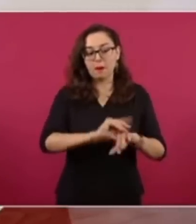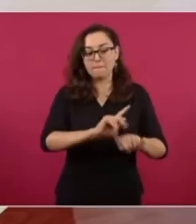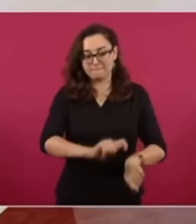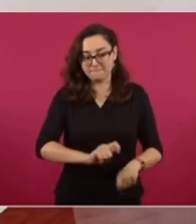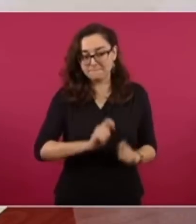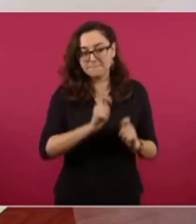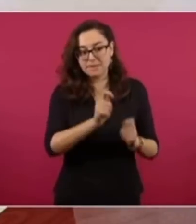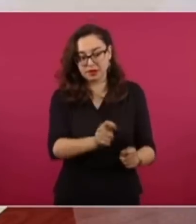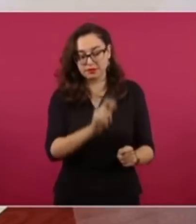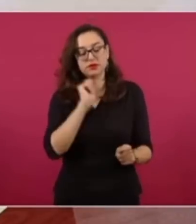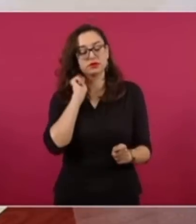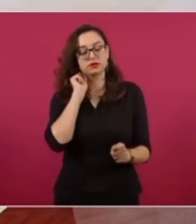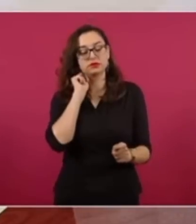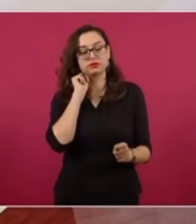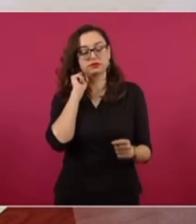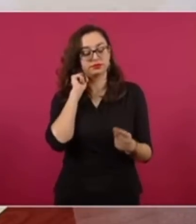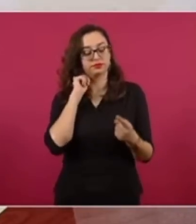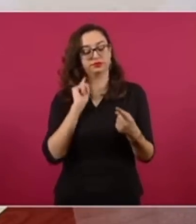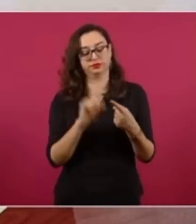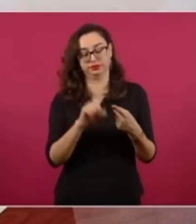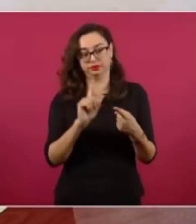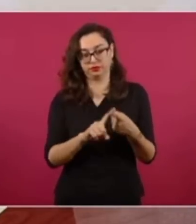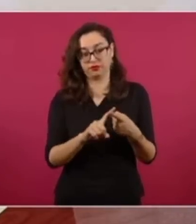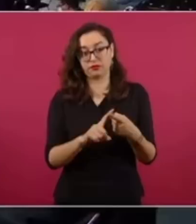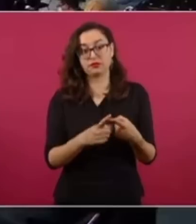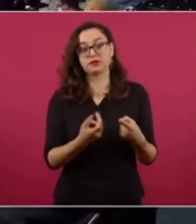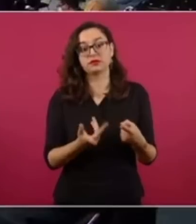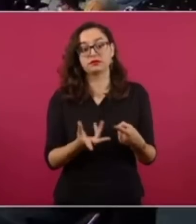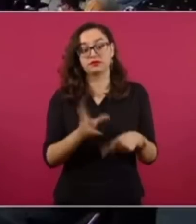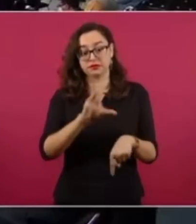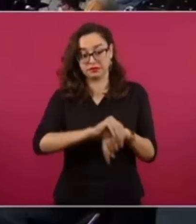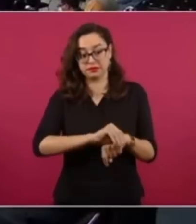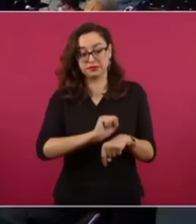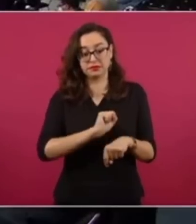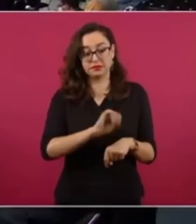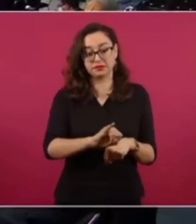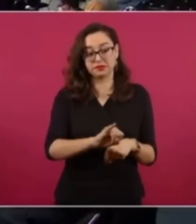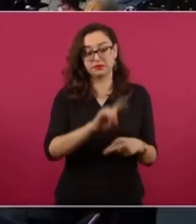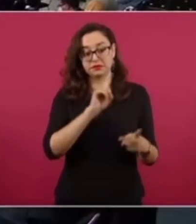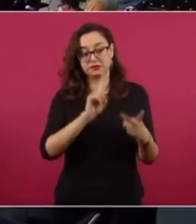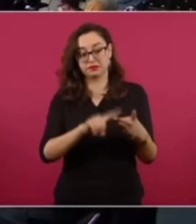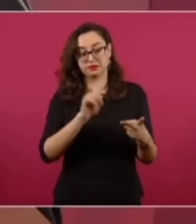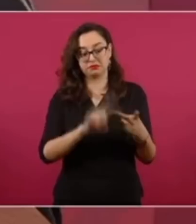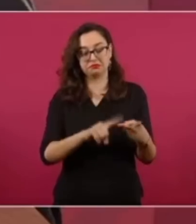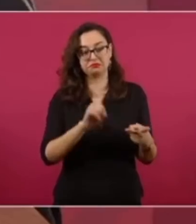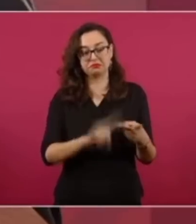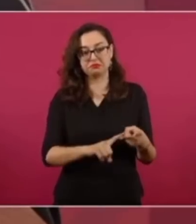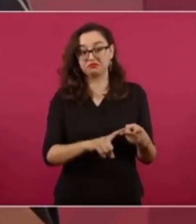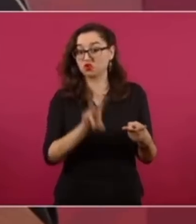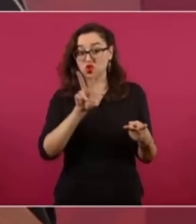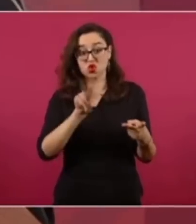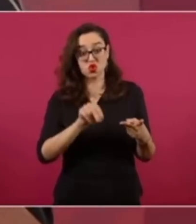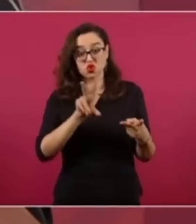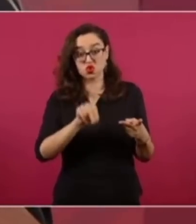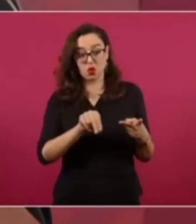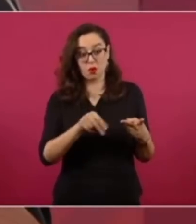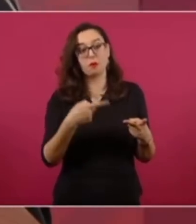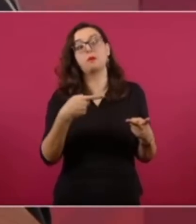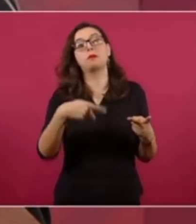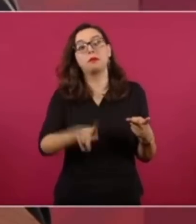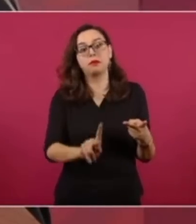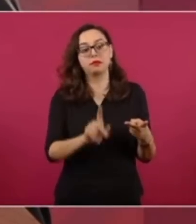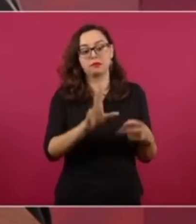era para la explotación de minerales en general y ellos ya invirtieron